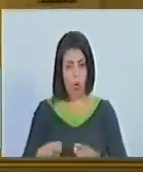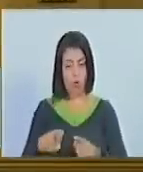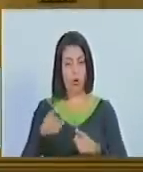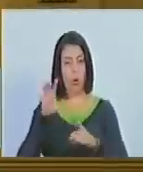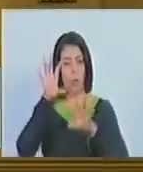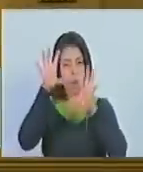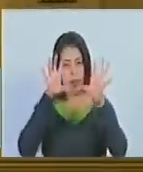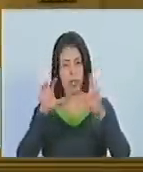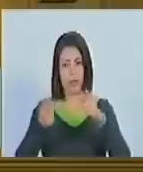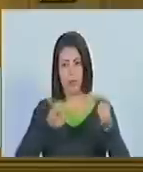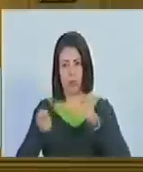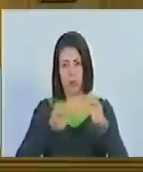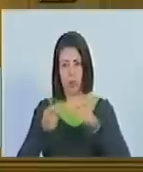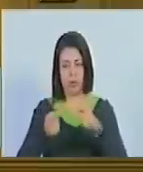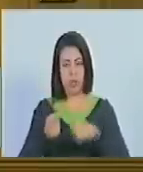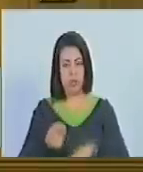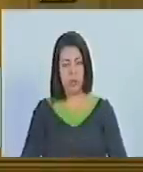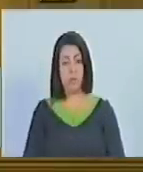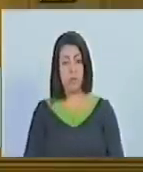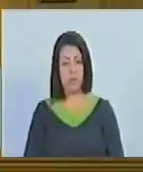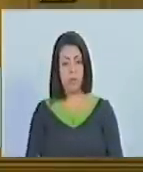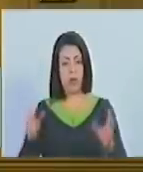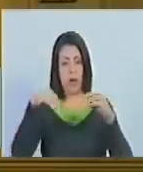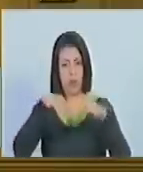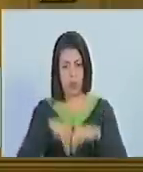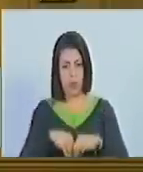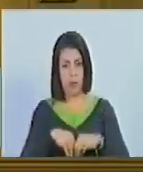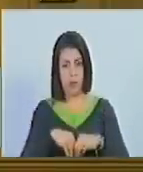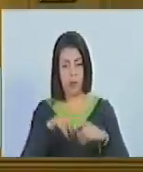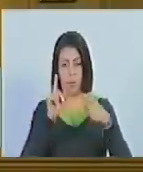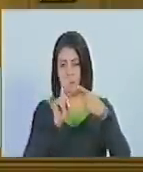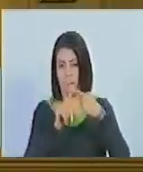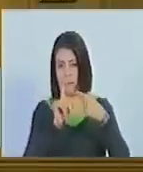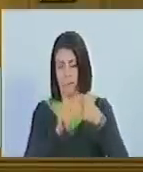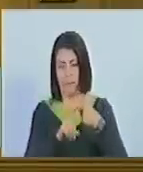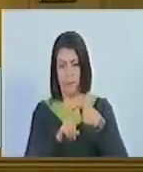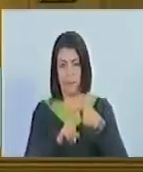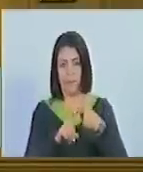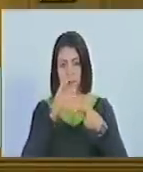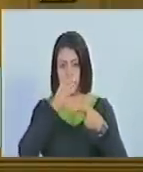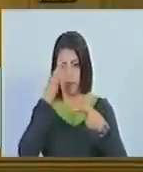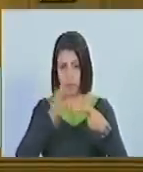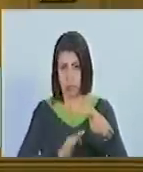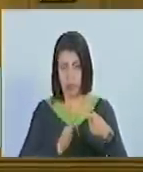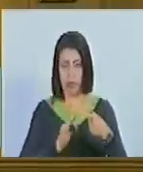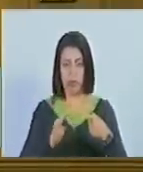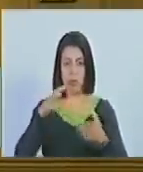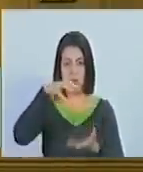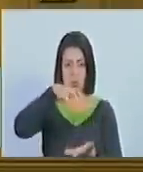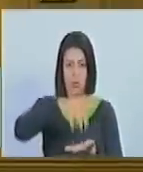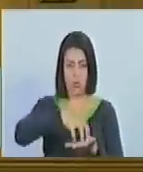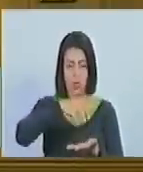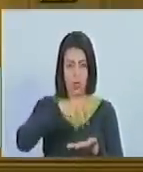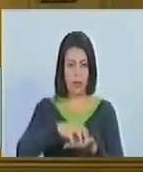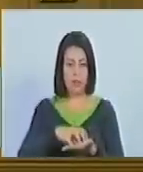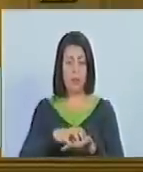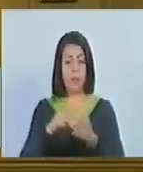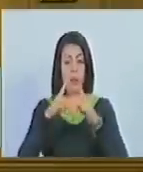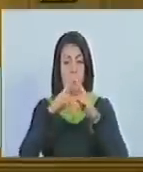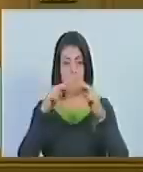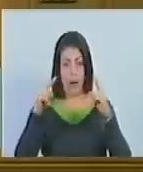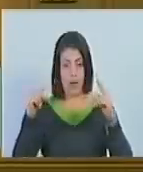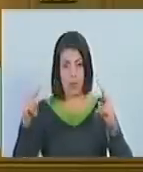dominantes de la época acuerda primero ratificar que el Congreso Anfitriónico de